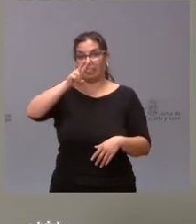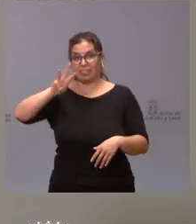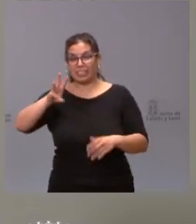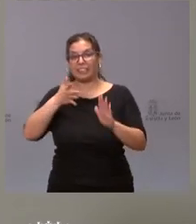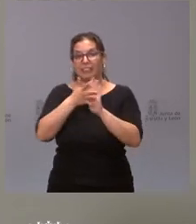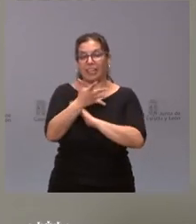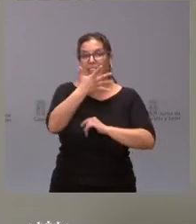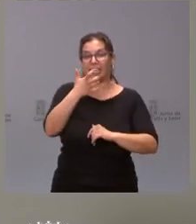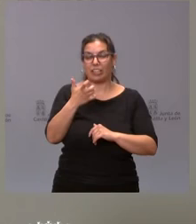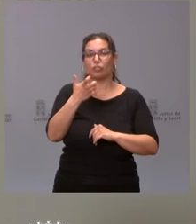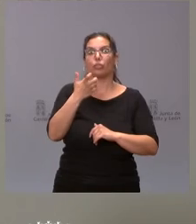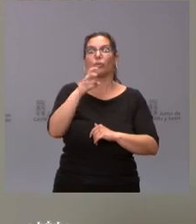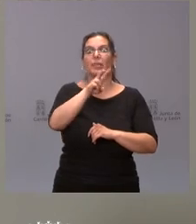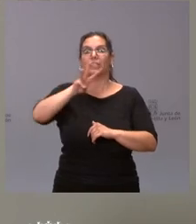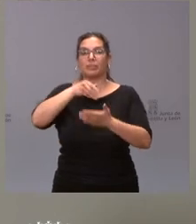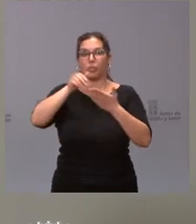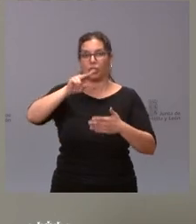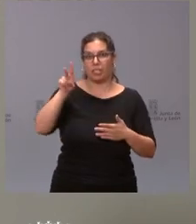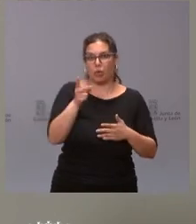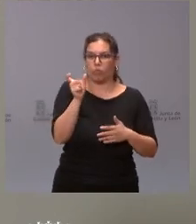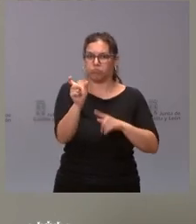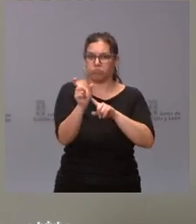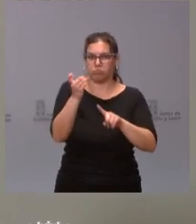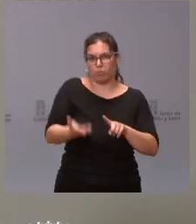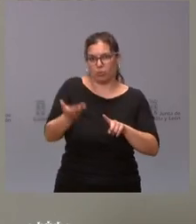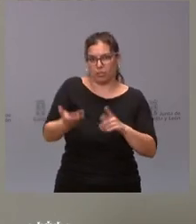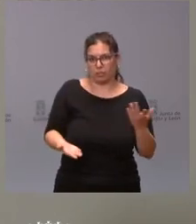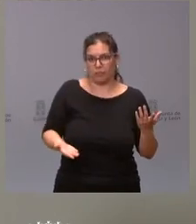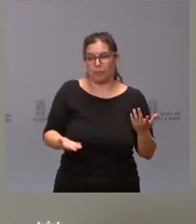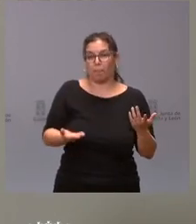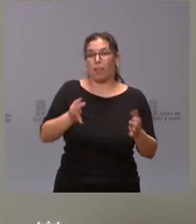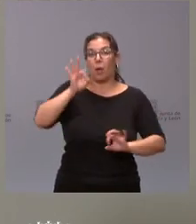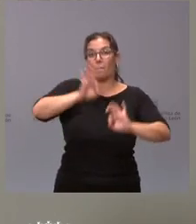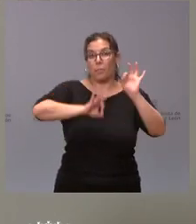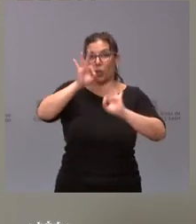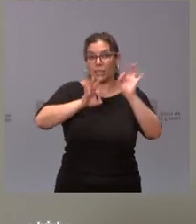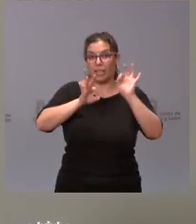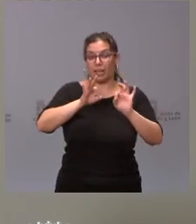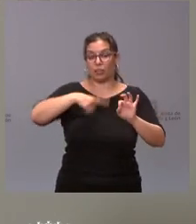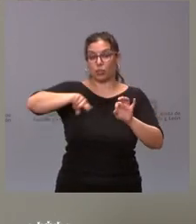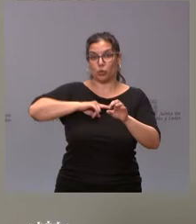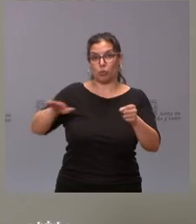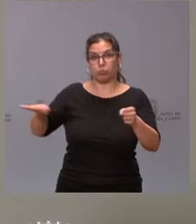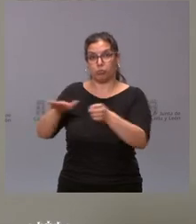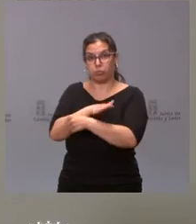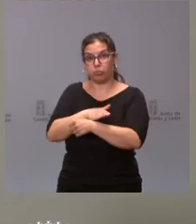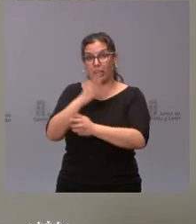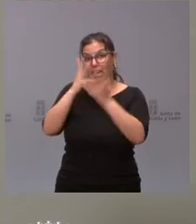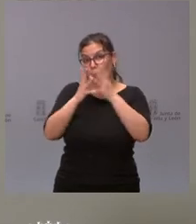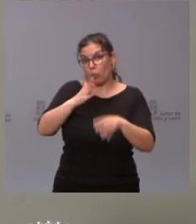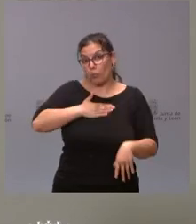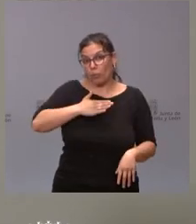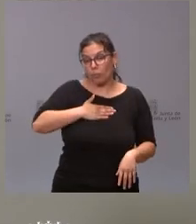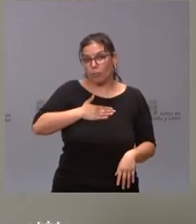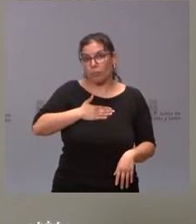euros. Por tanto, es una cifra ciertamente importante. El porcentaje que nosotros estamos destinando, yo creo que de los cálculos que hemos hecho es